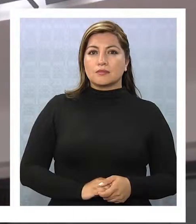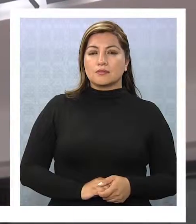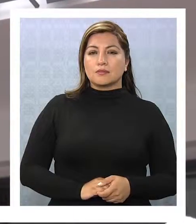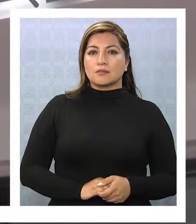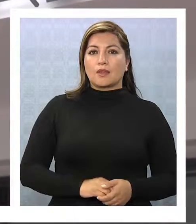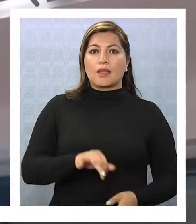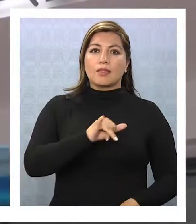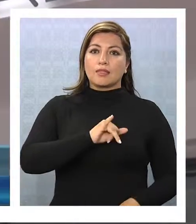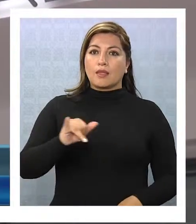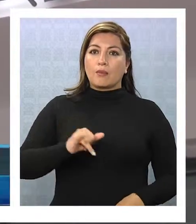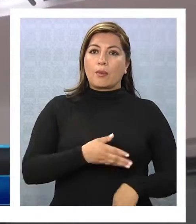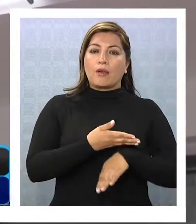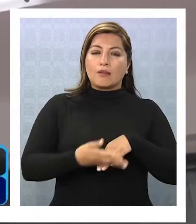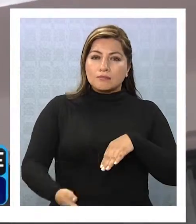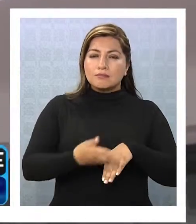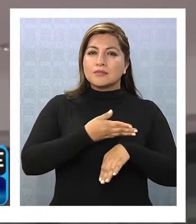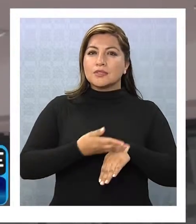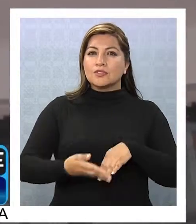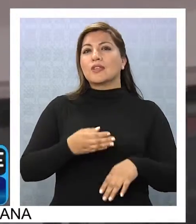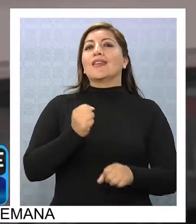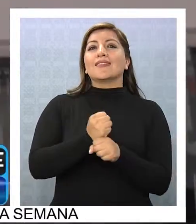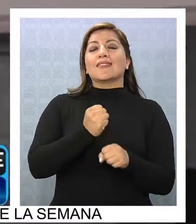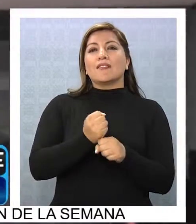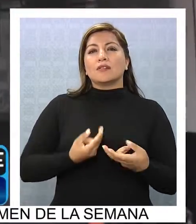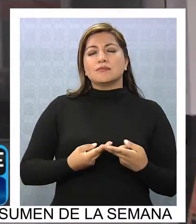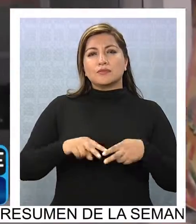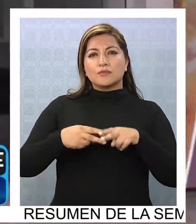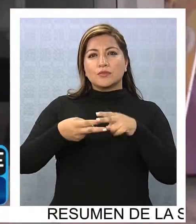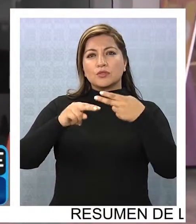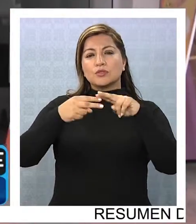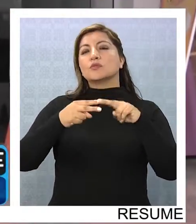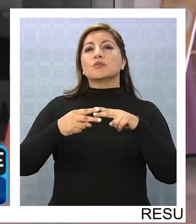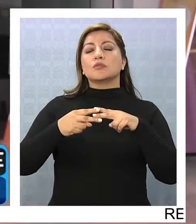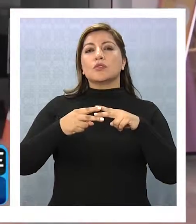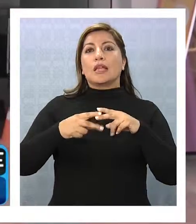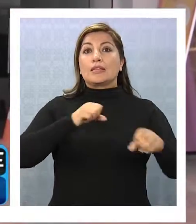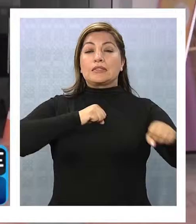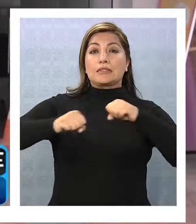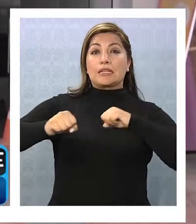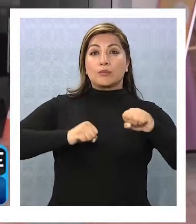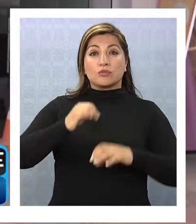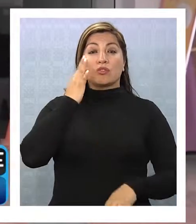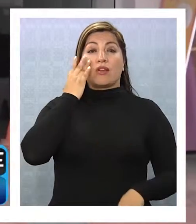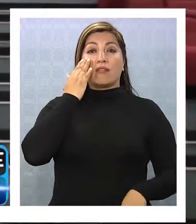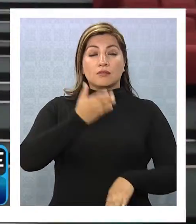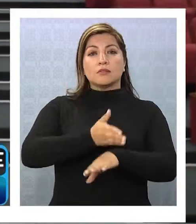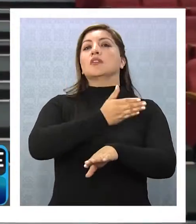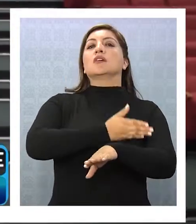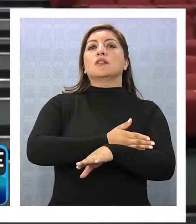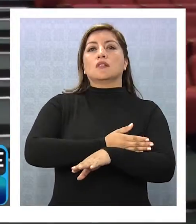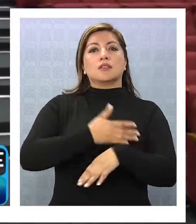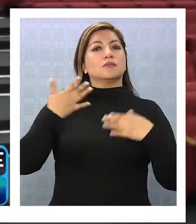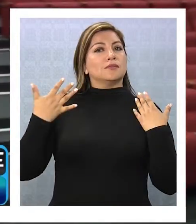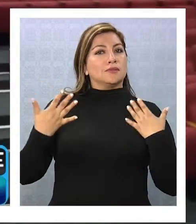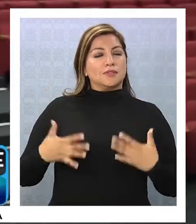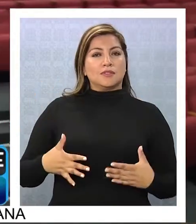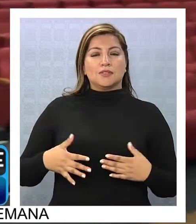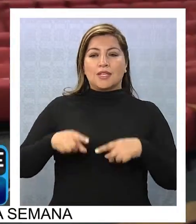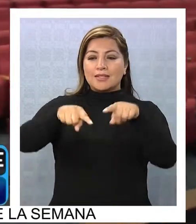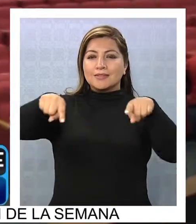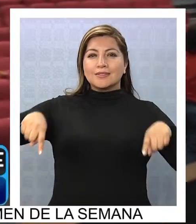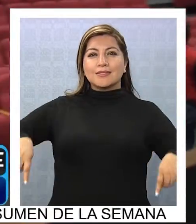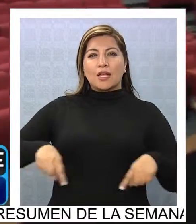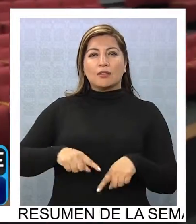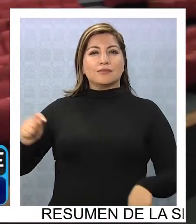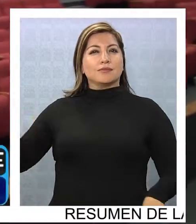Luego de varios atrasos en las obras y las dificultades que generó el terremoto en abril pasado, finalmente está terminado el Salón